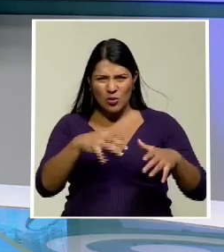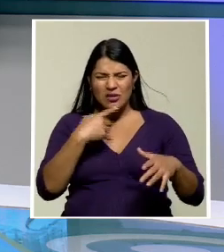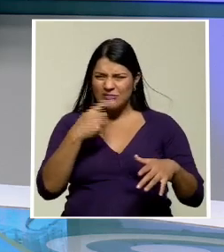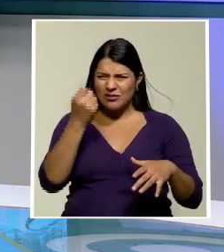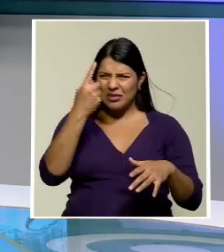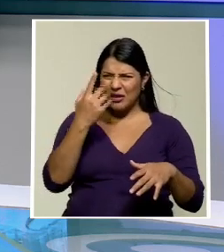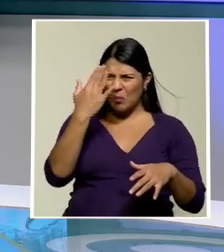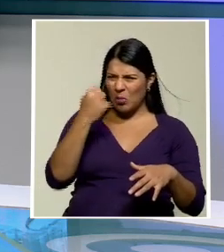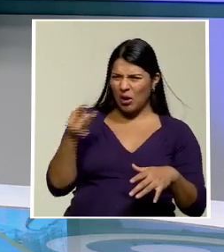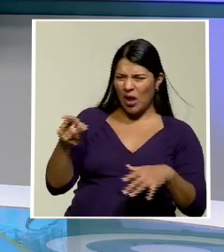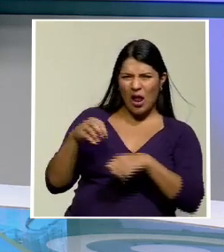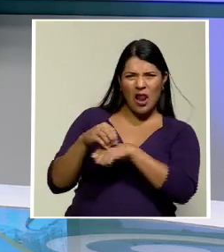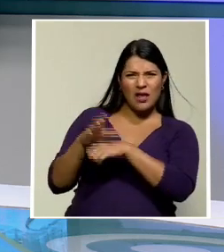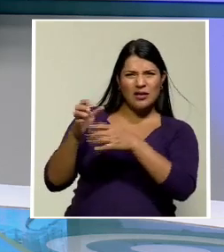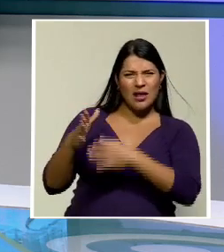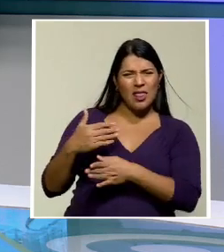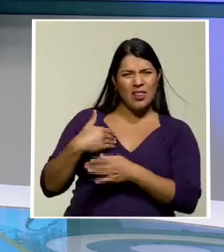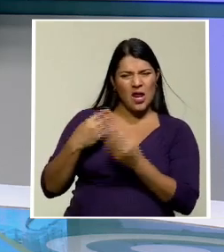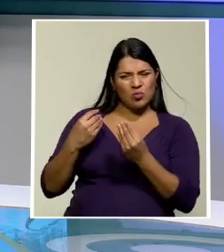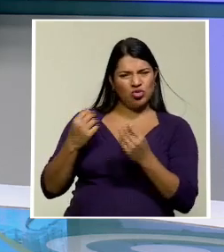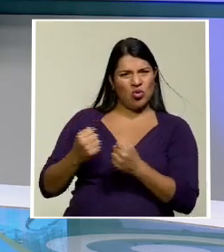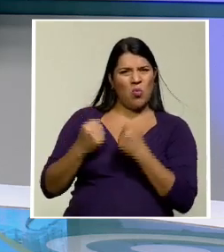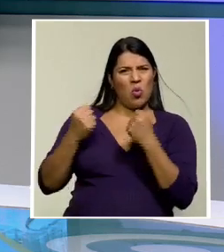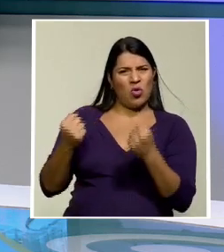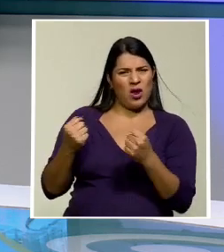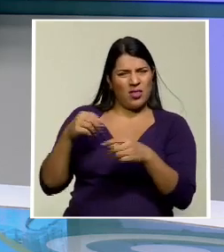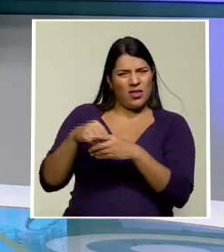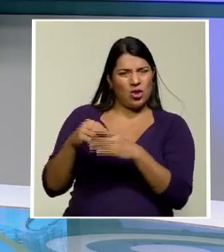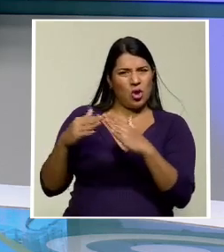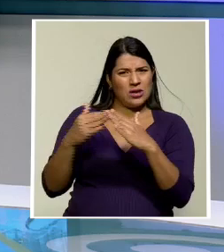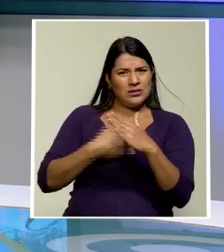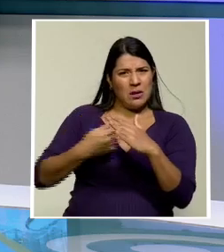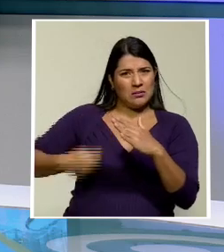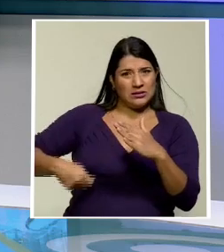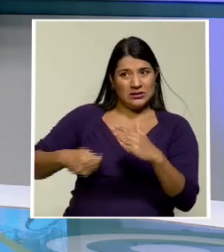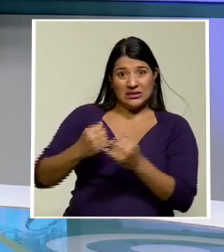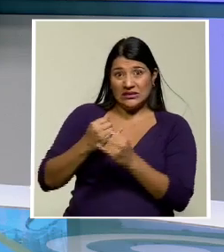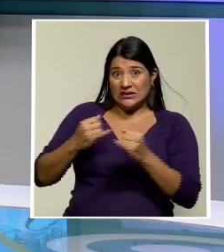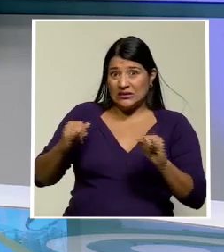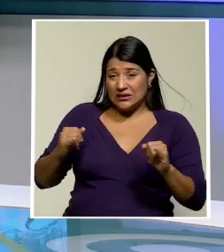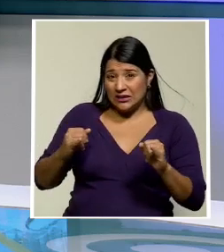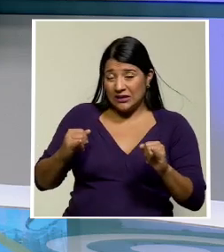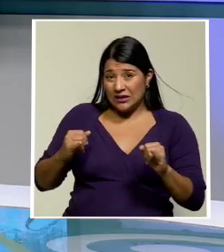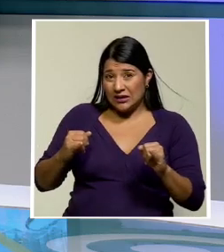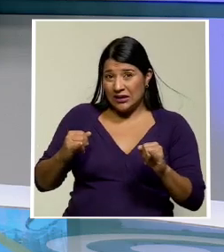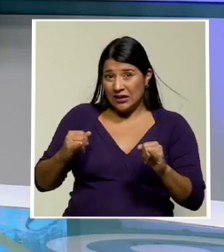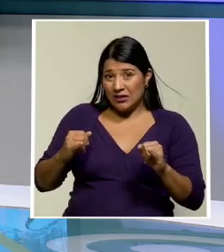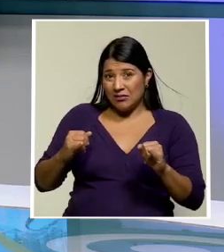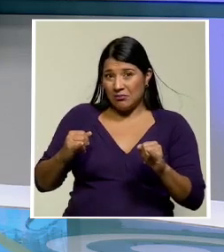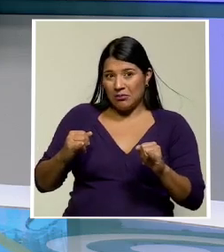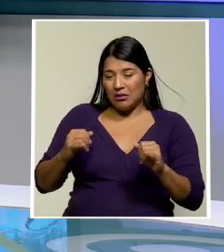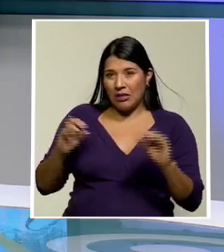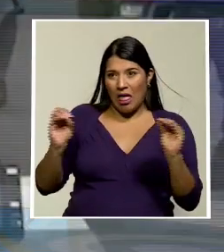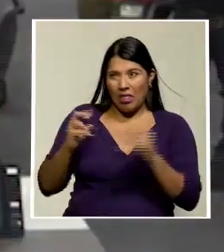tenía tanto poder en casa presidencial sin siquiera tener órdenes del presidente de la República Carlos Alvarado.